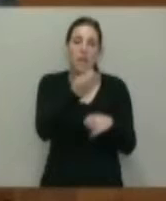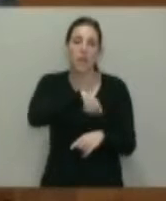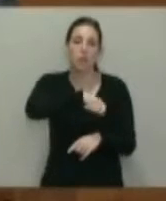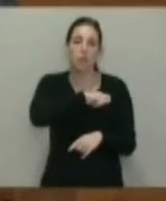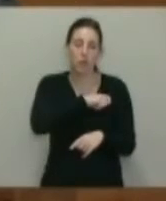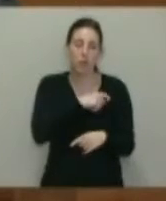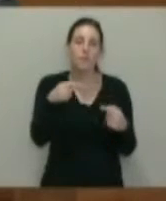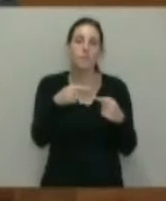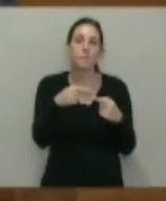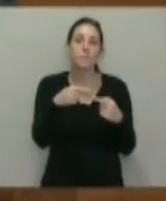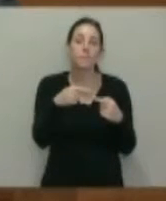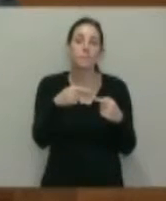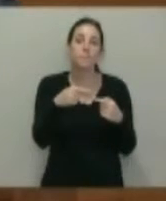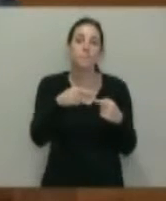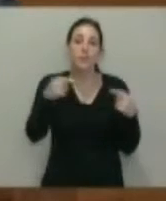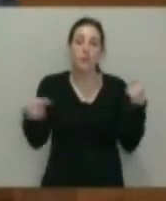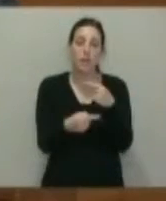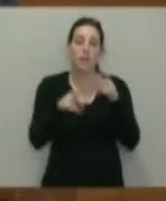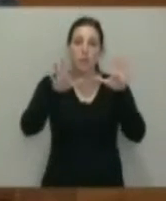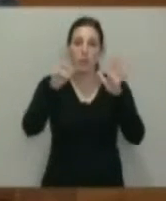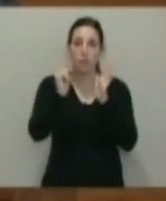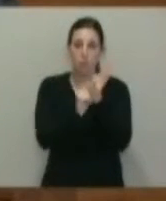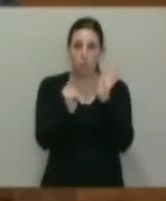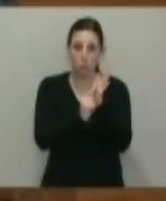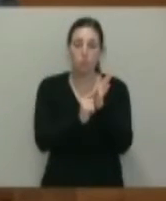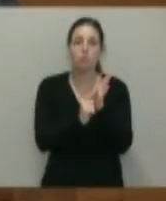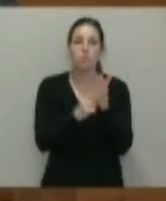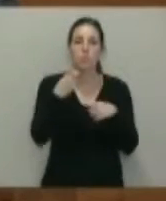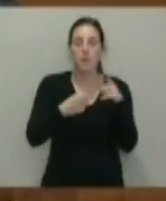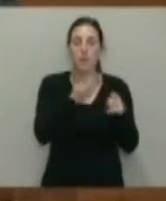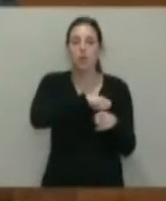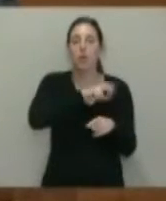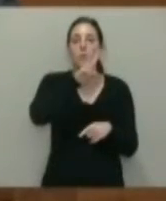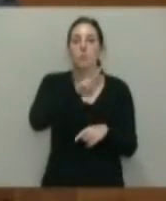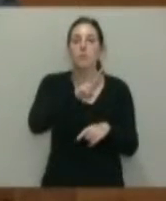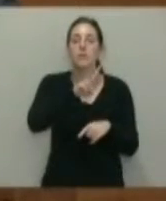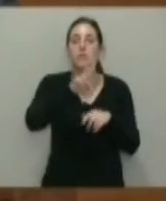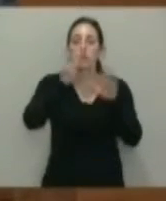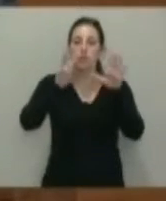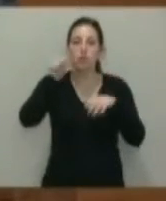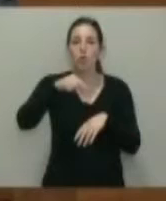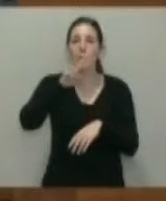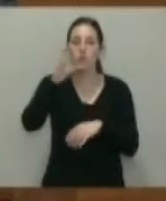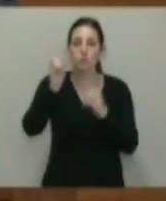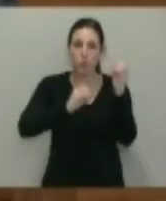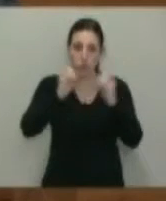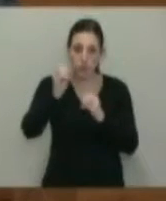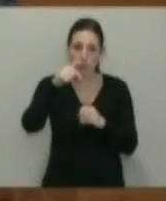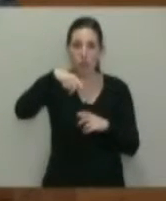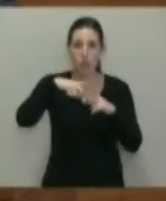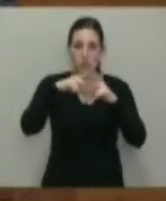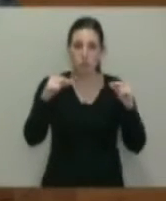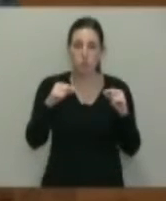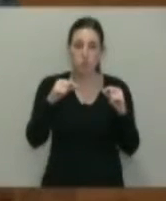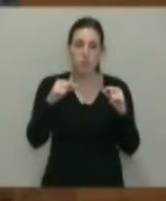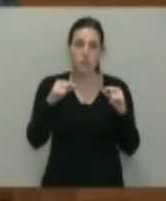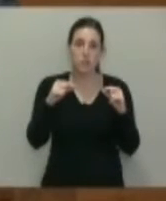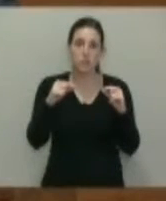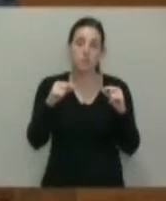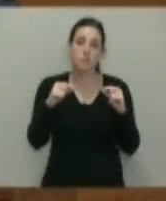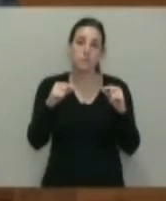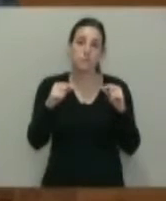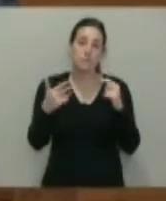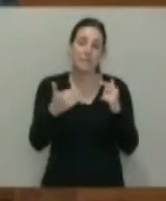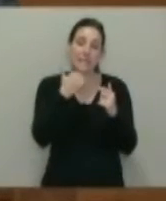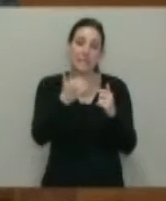La diferencia que teníamos de 10 puntos, la media nacional está en el 28,2%, en Asturias se acorta y se